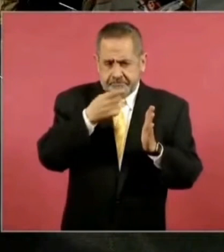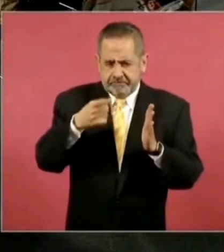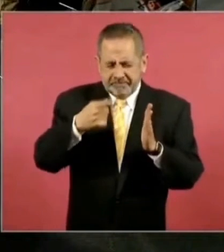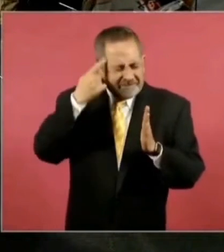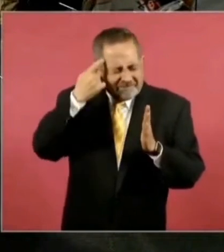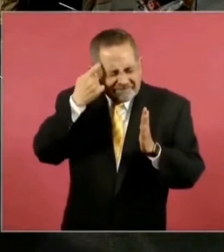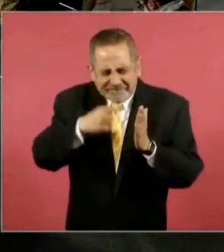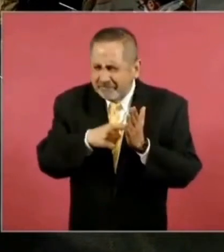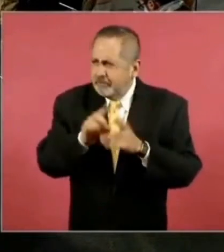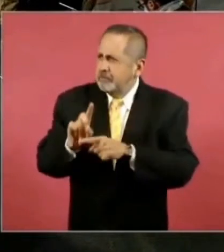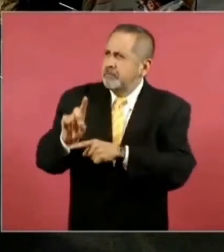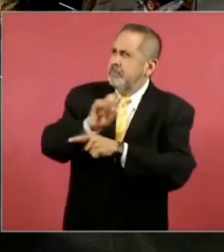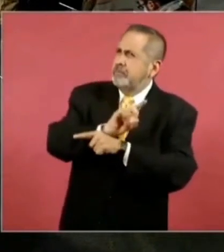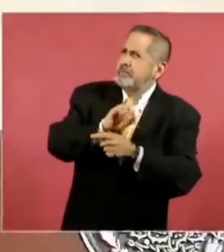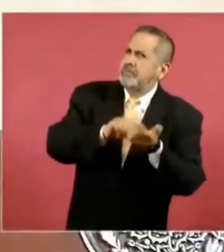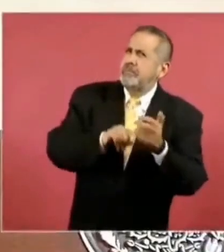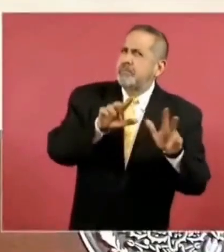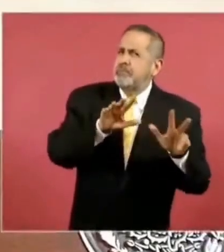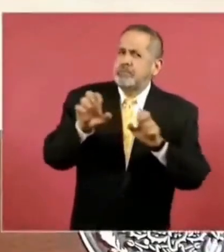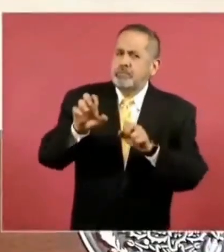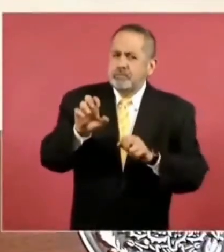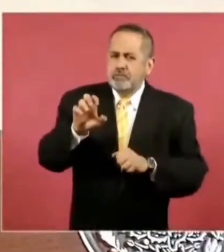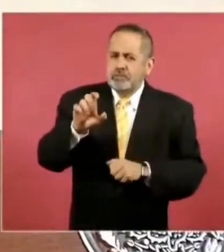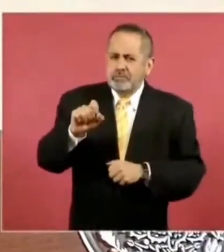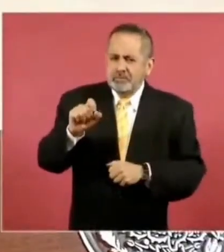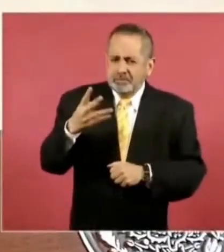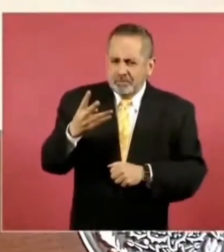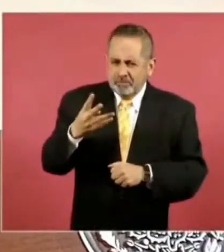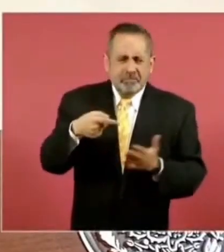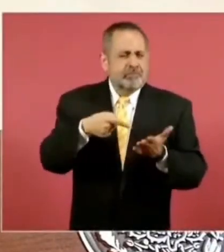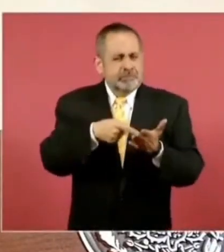estaba desde la Constitución de 1824.